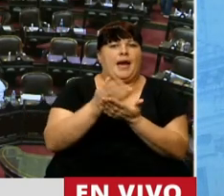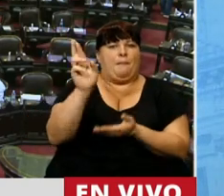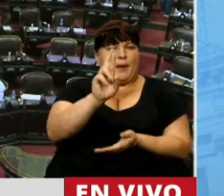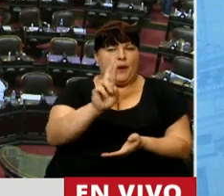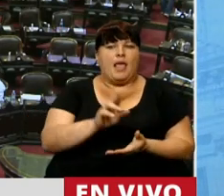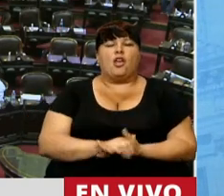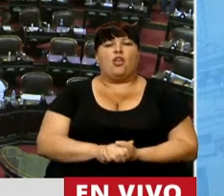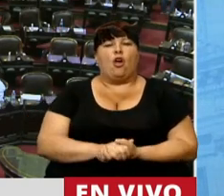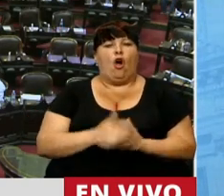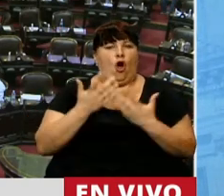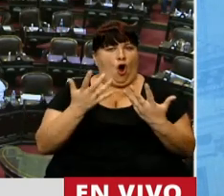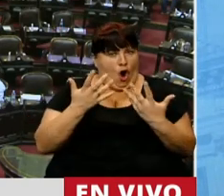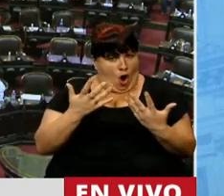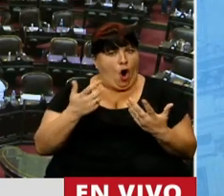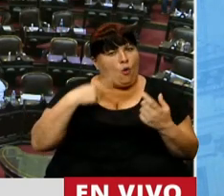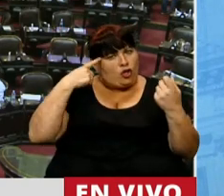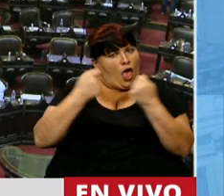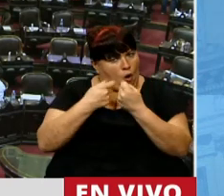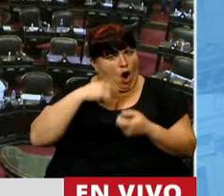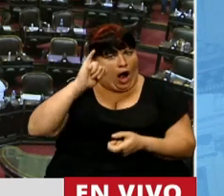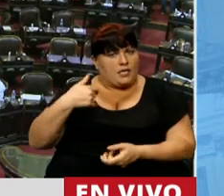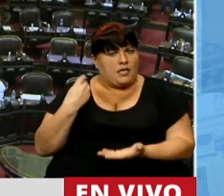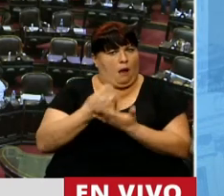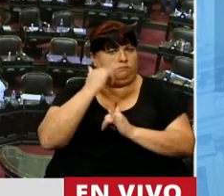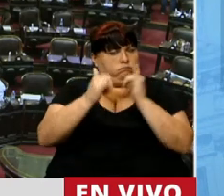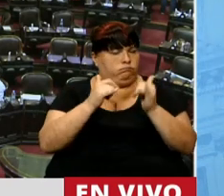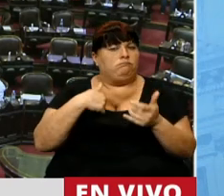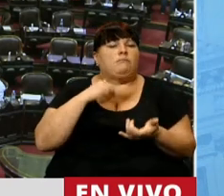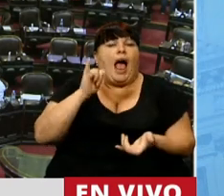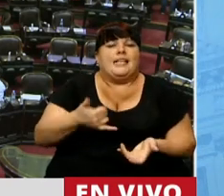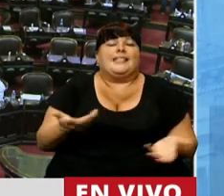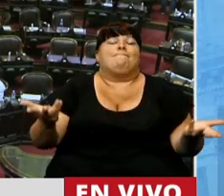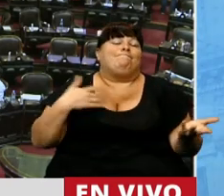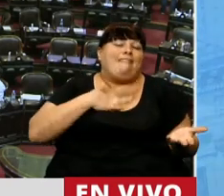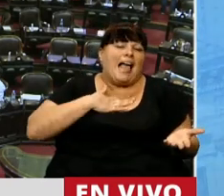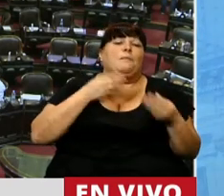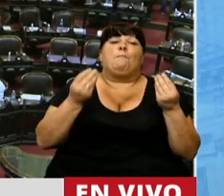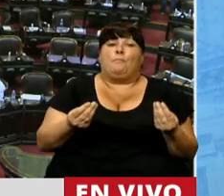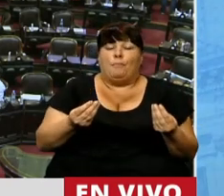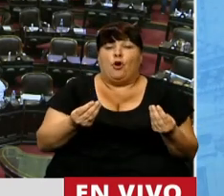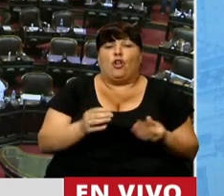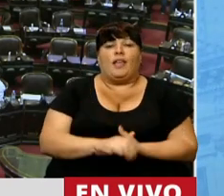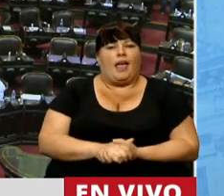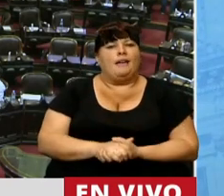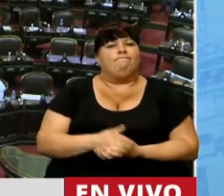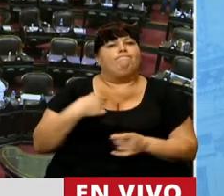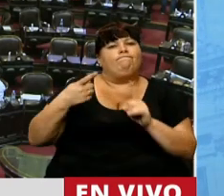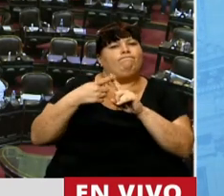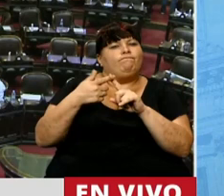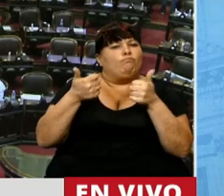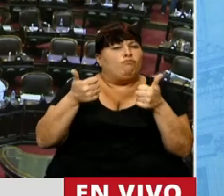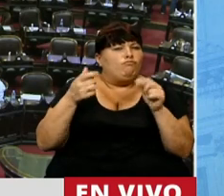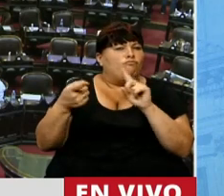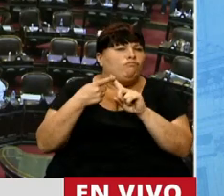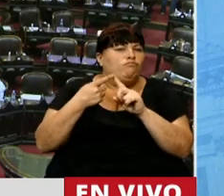esta cuestión que por supuesto comparto y asumo, y la asumo lamentándolo porque tengo una excelente relación